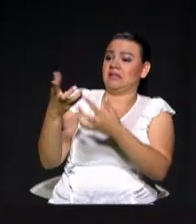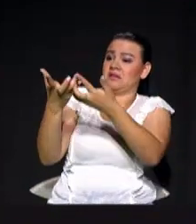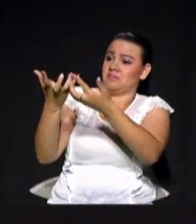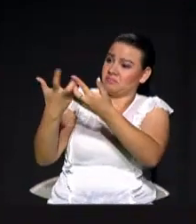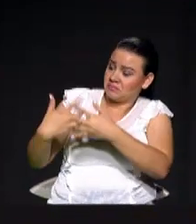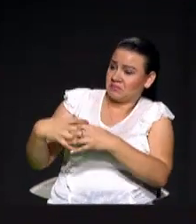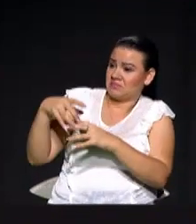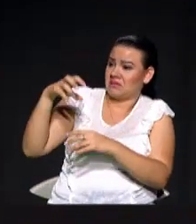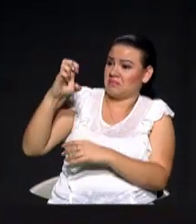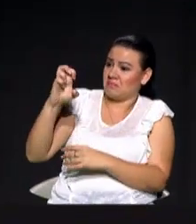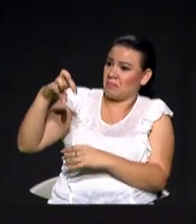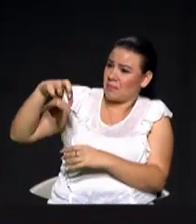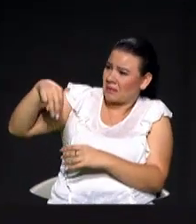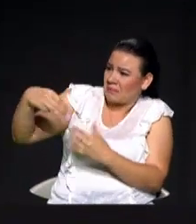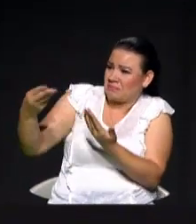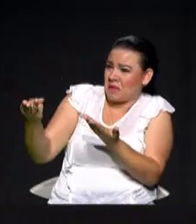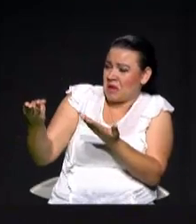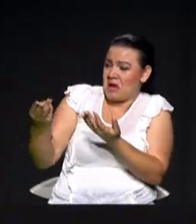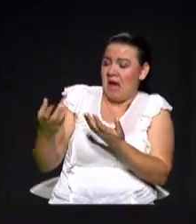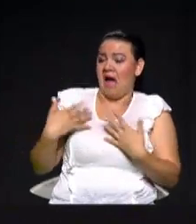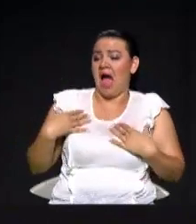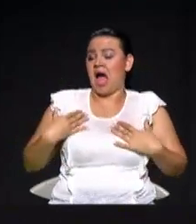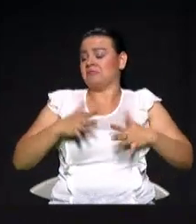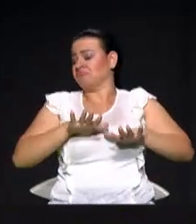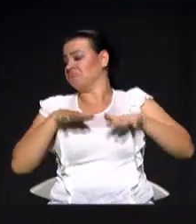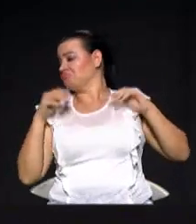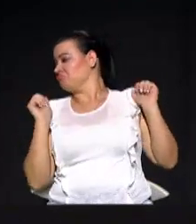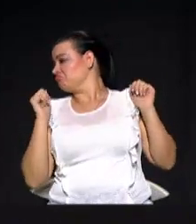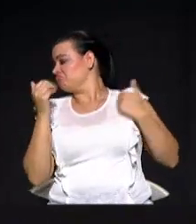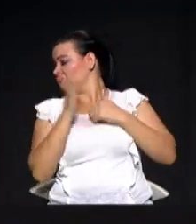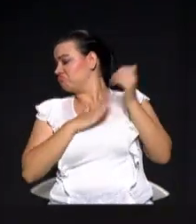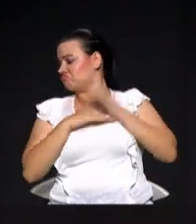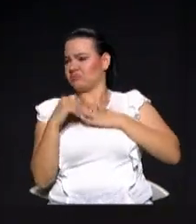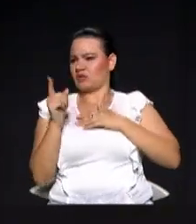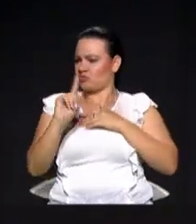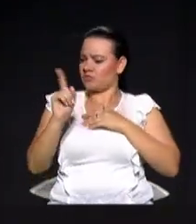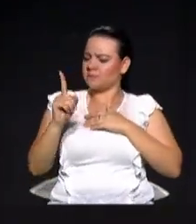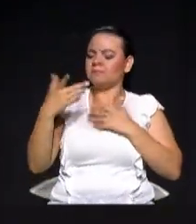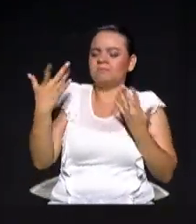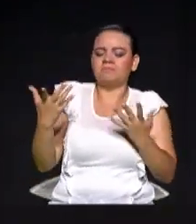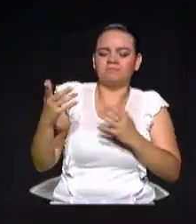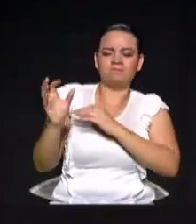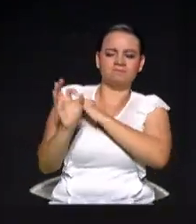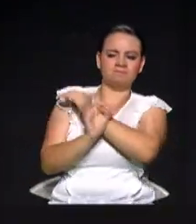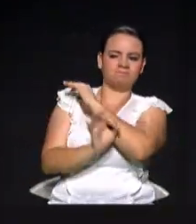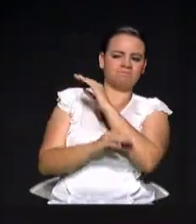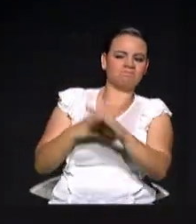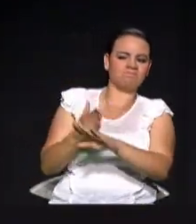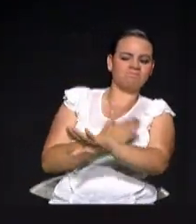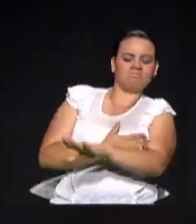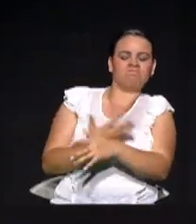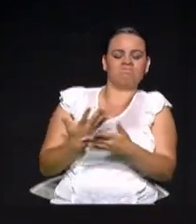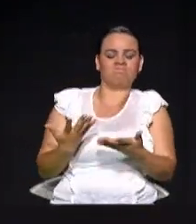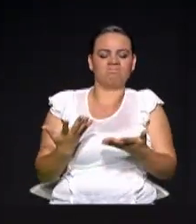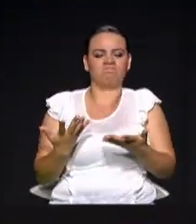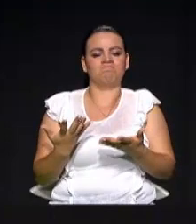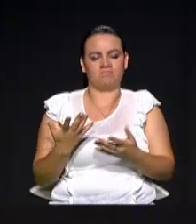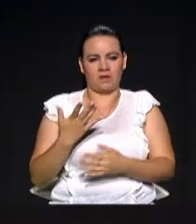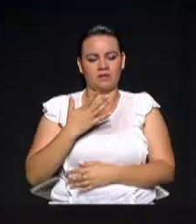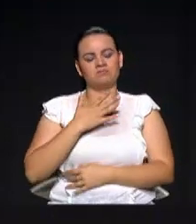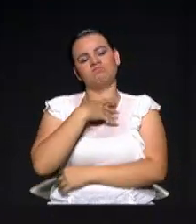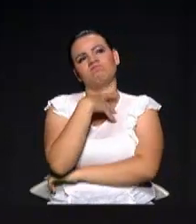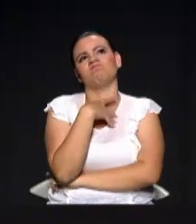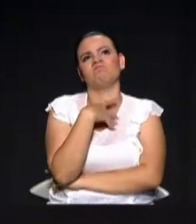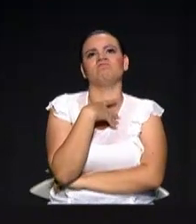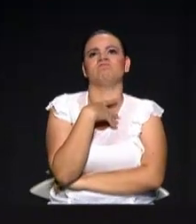libres de sus consecuencias ya hechas. Entonces, nosotros vamos a hacer que